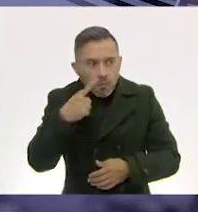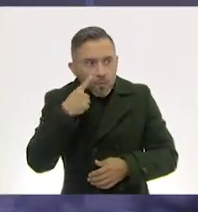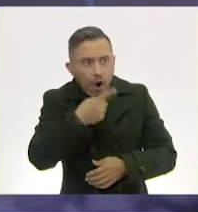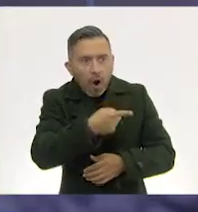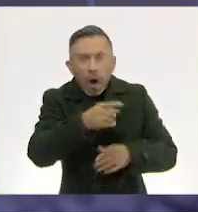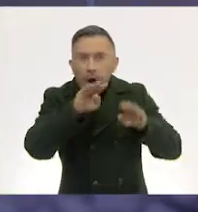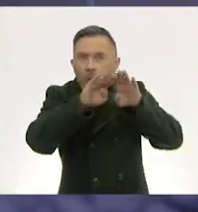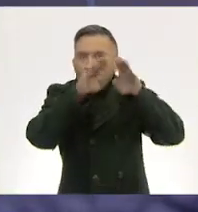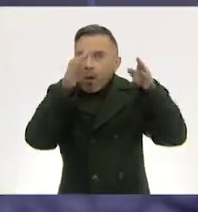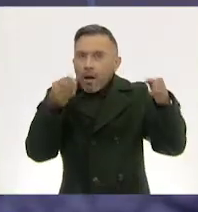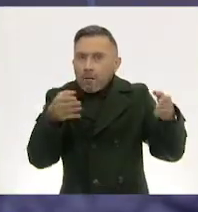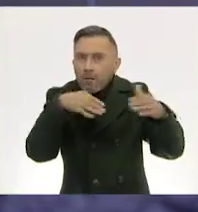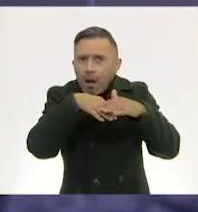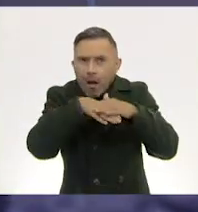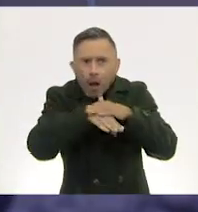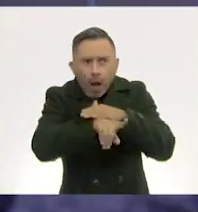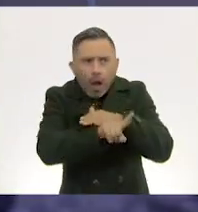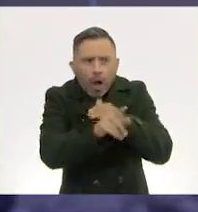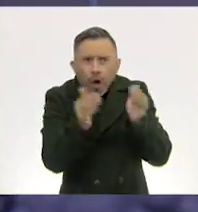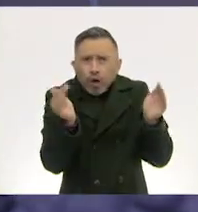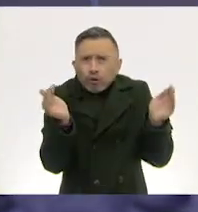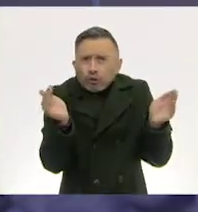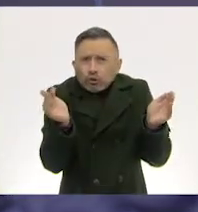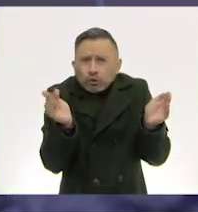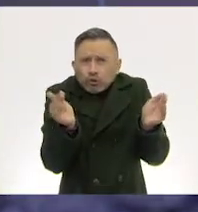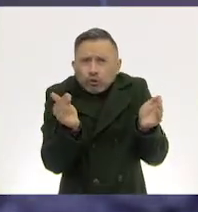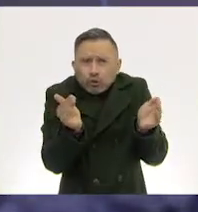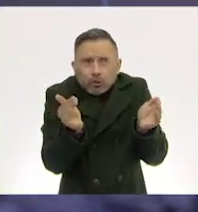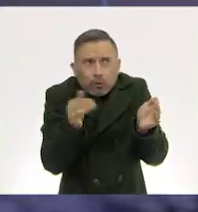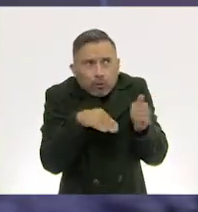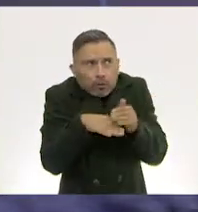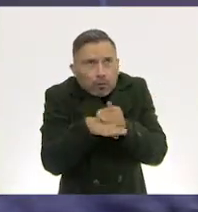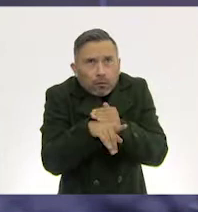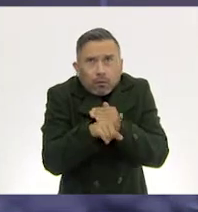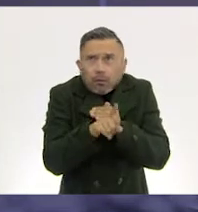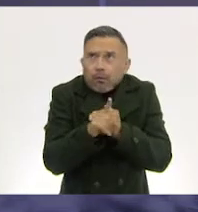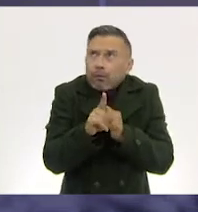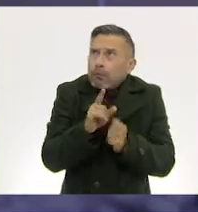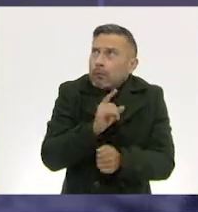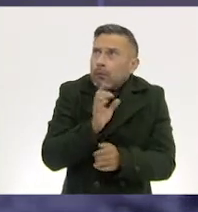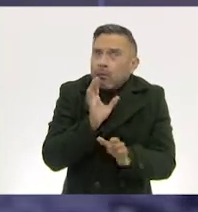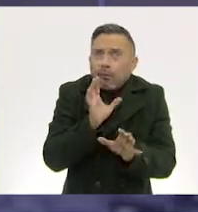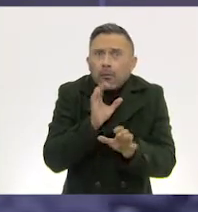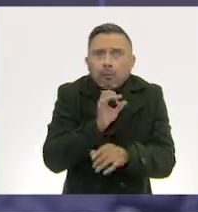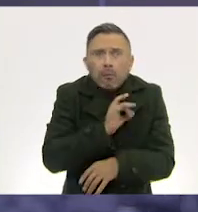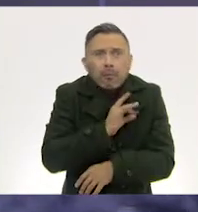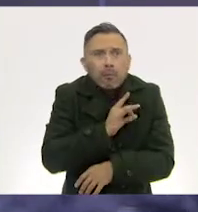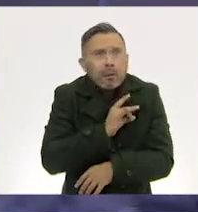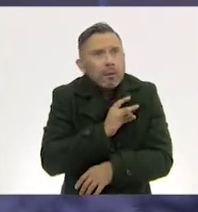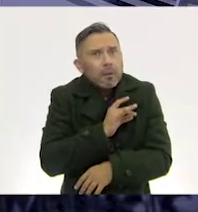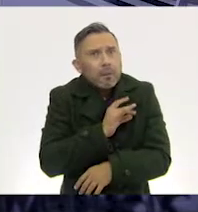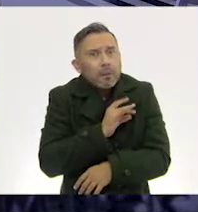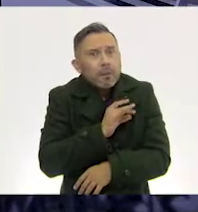cueva estrecha y tenebrosa Por encima Por No